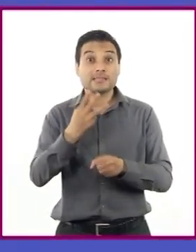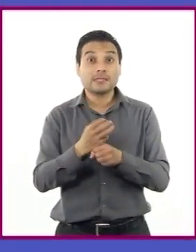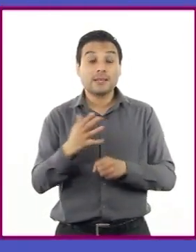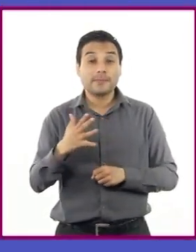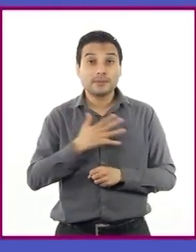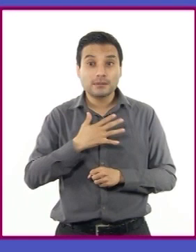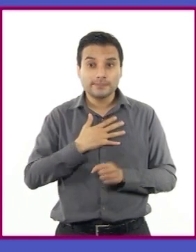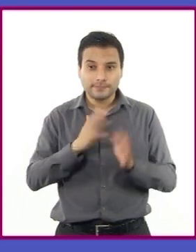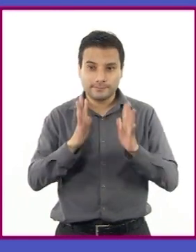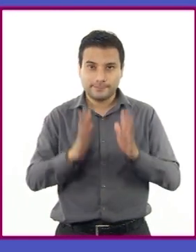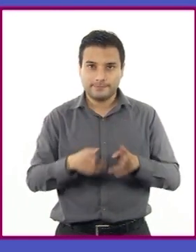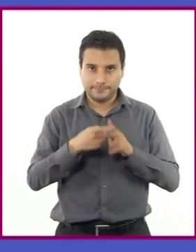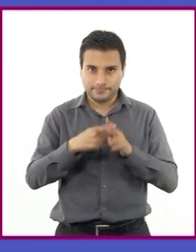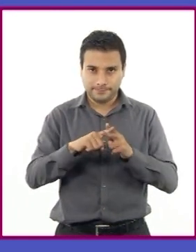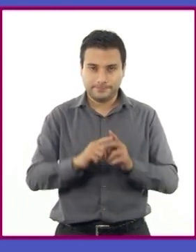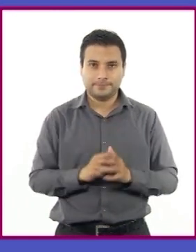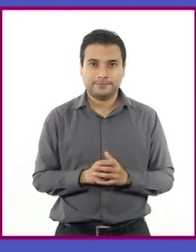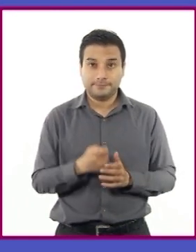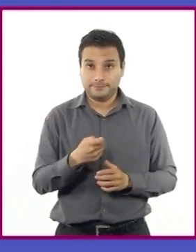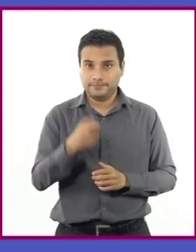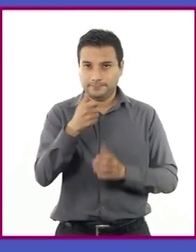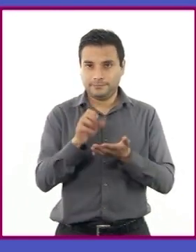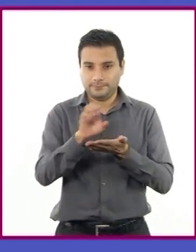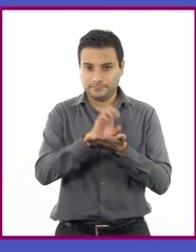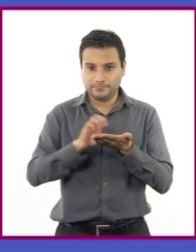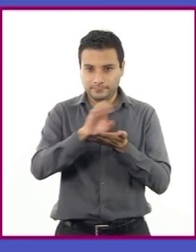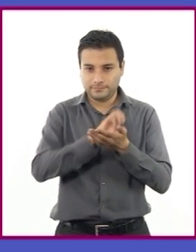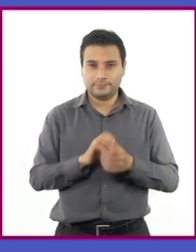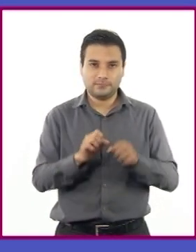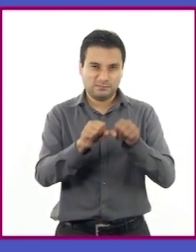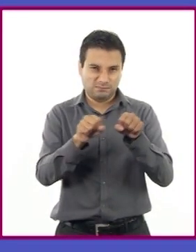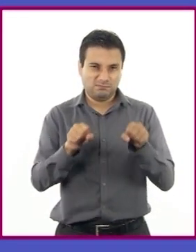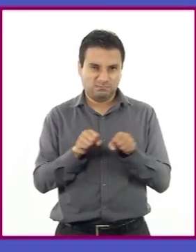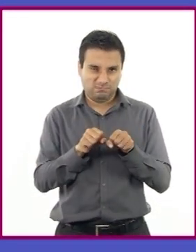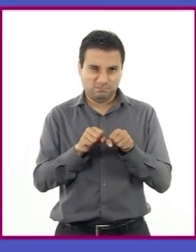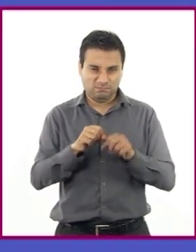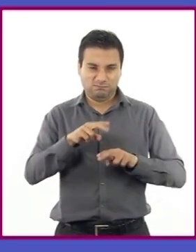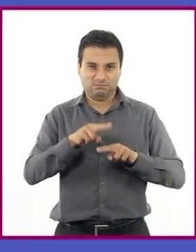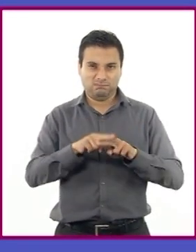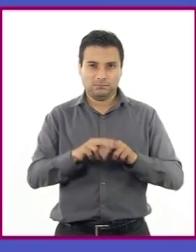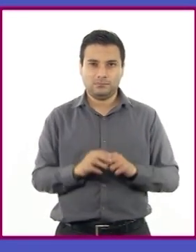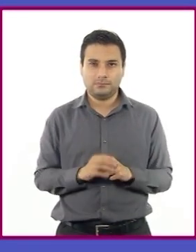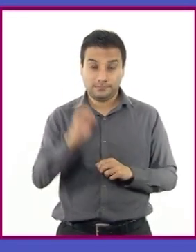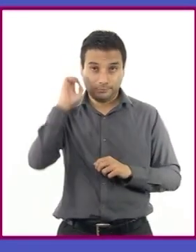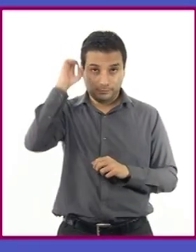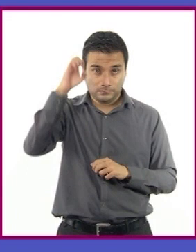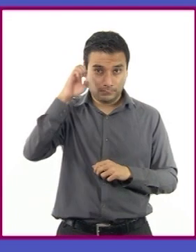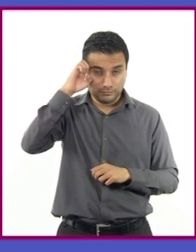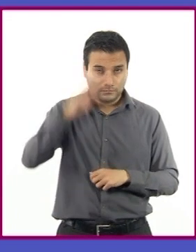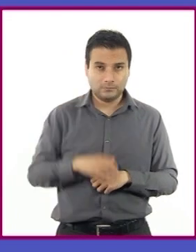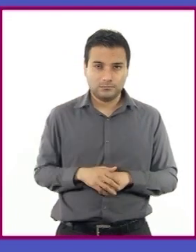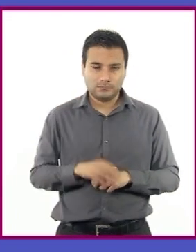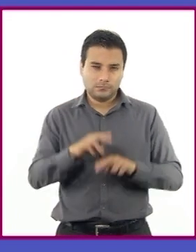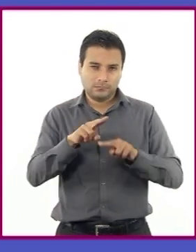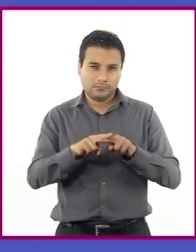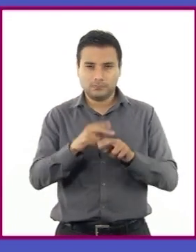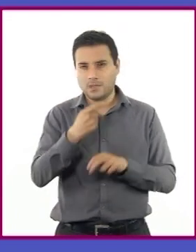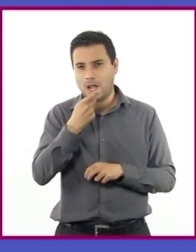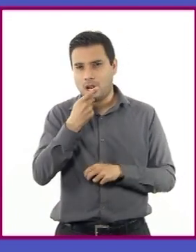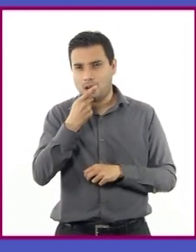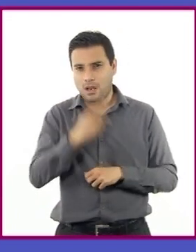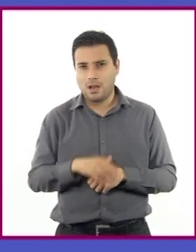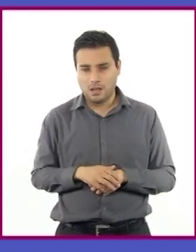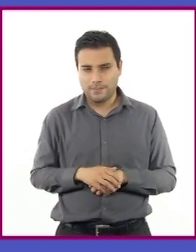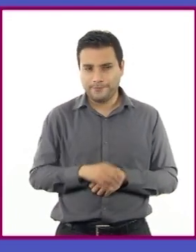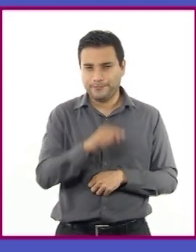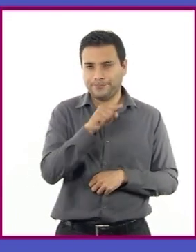comenzamos. Primera escena, sala del trono. Emperador, en su trono hablando con el primer